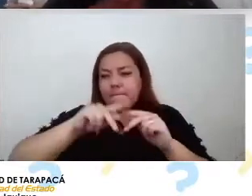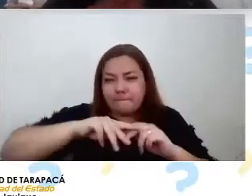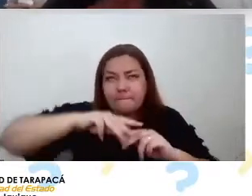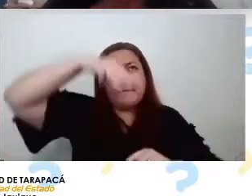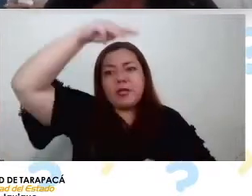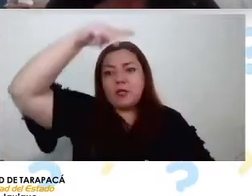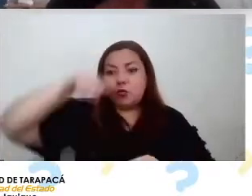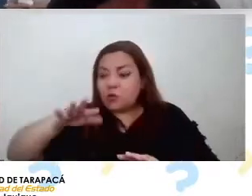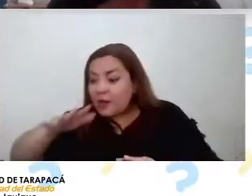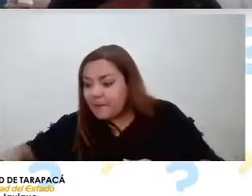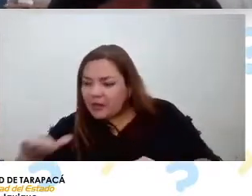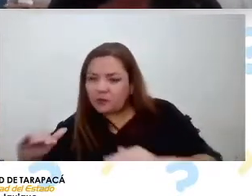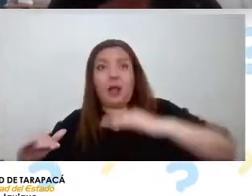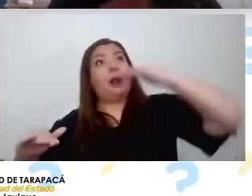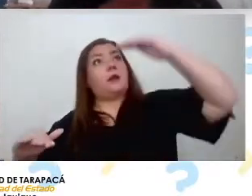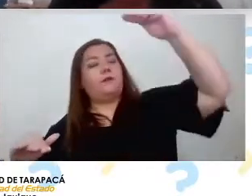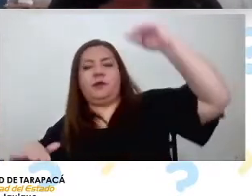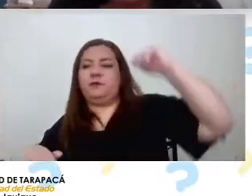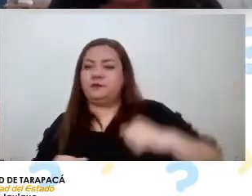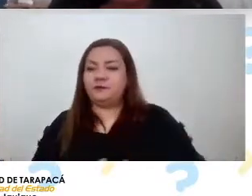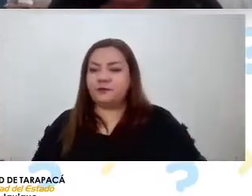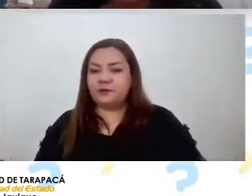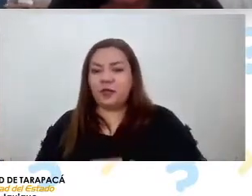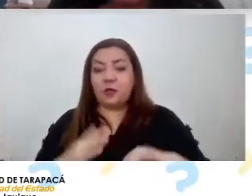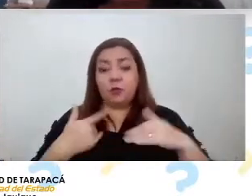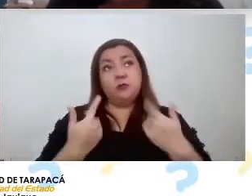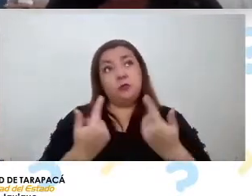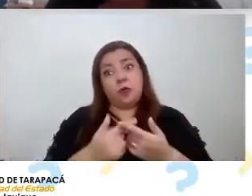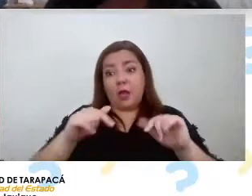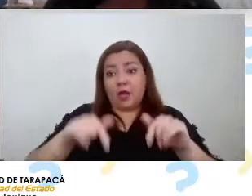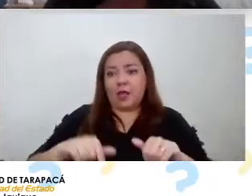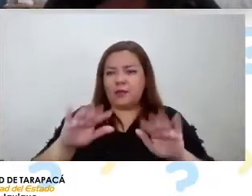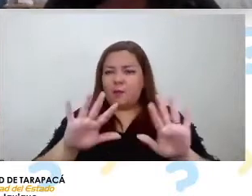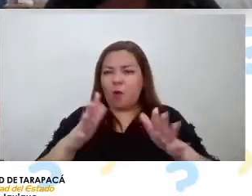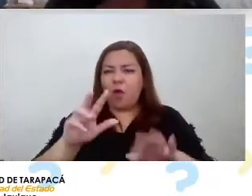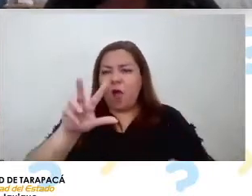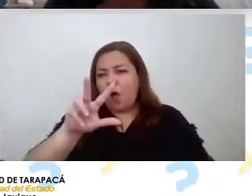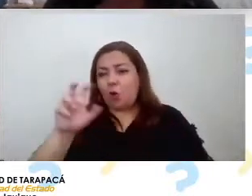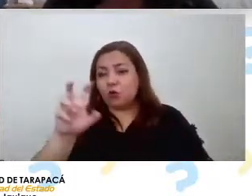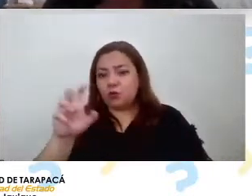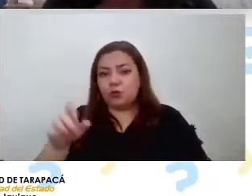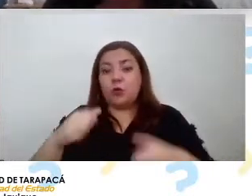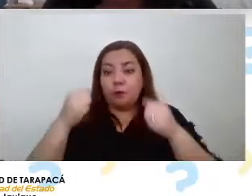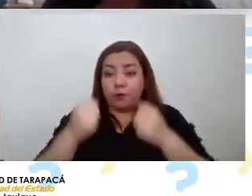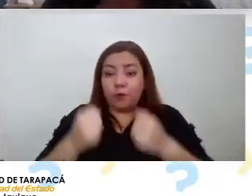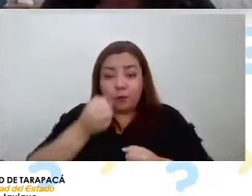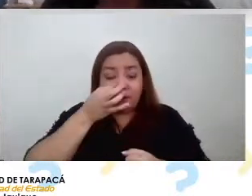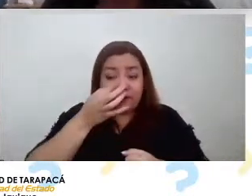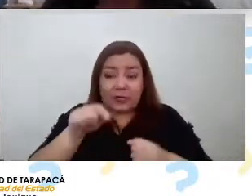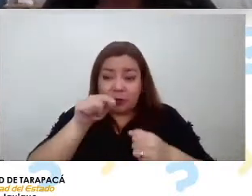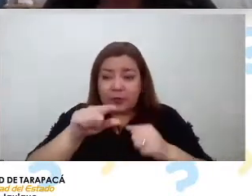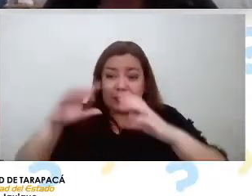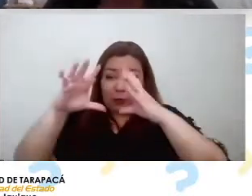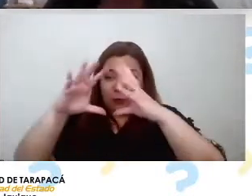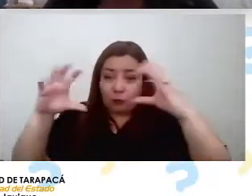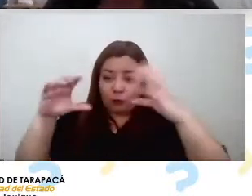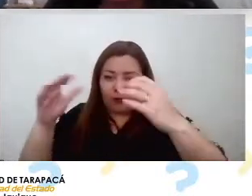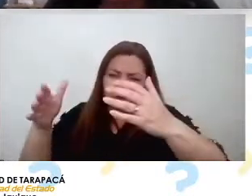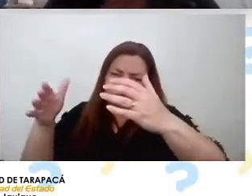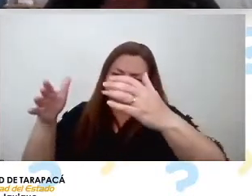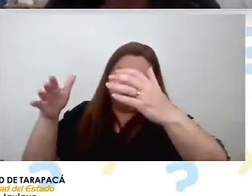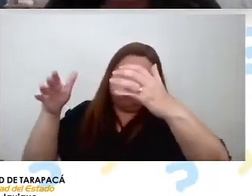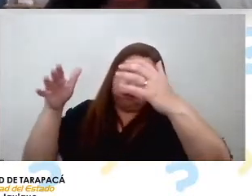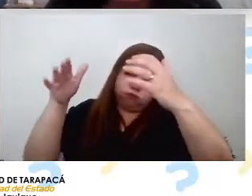Como nosotros acá, en la estación, que estamos unos 800, podemos ver cómo esta nube de a poquito, de a poquito, nos va a ir cubriendo